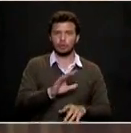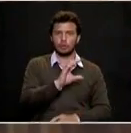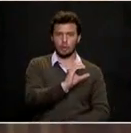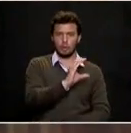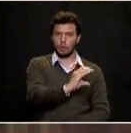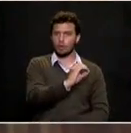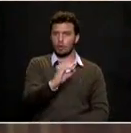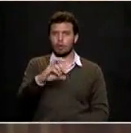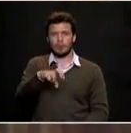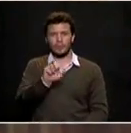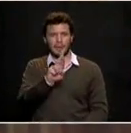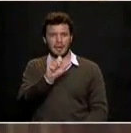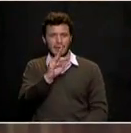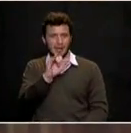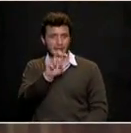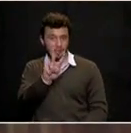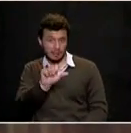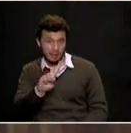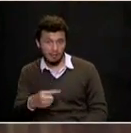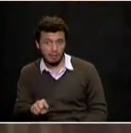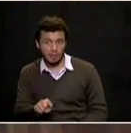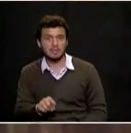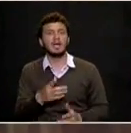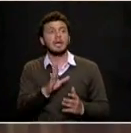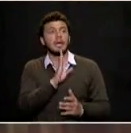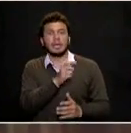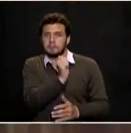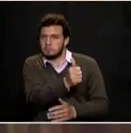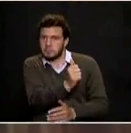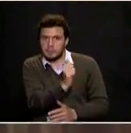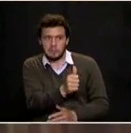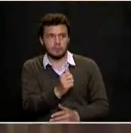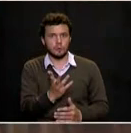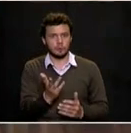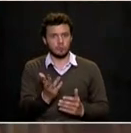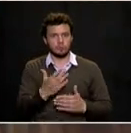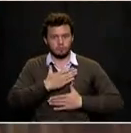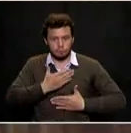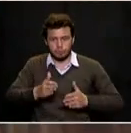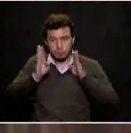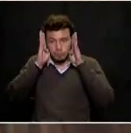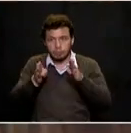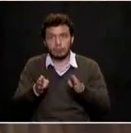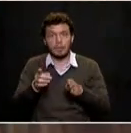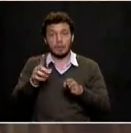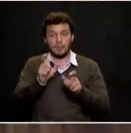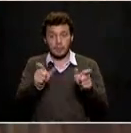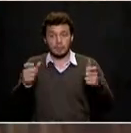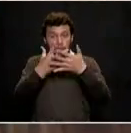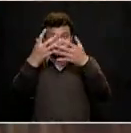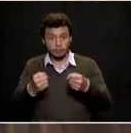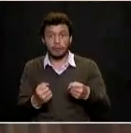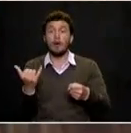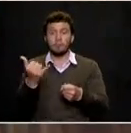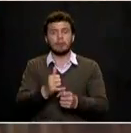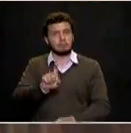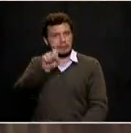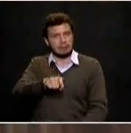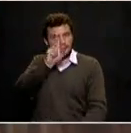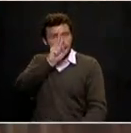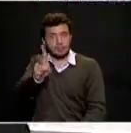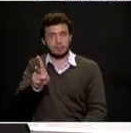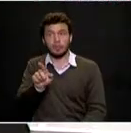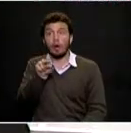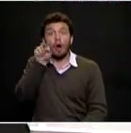madres de los recursos, de los reclusos, perdón. Y los reclusos merecen respeto y voy a acabar con el hacinamiento. No serán centros de